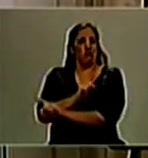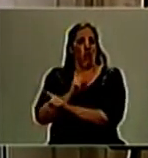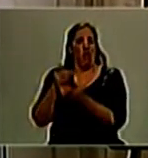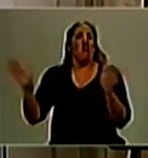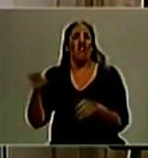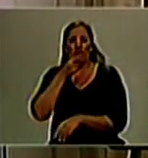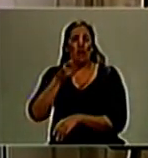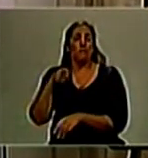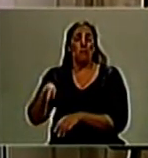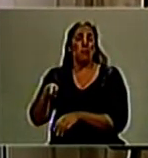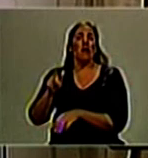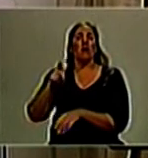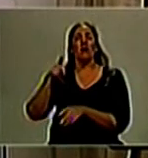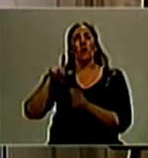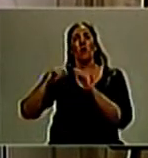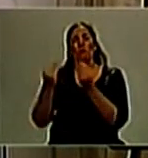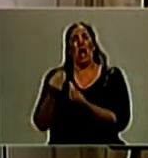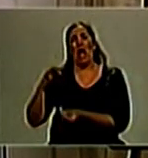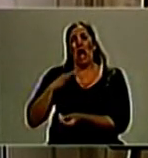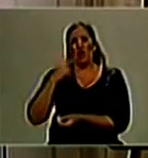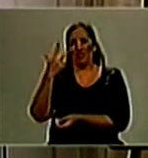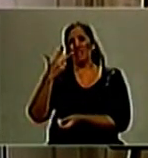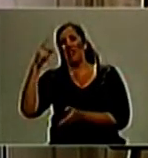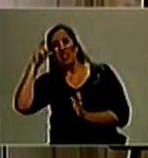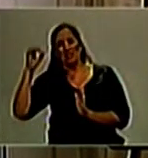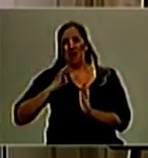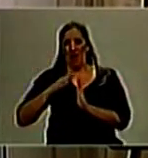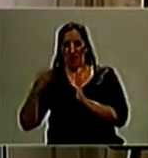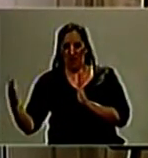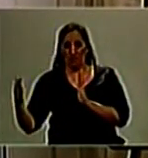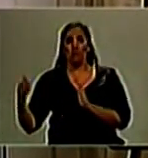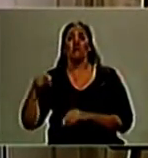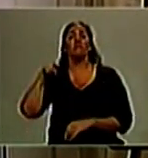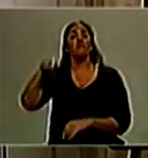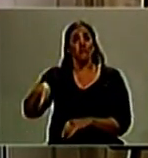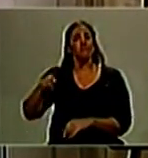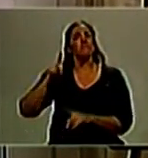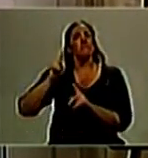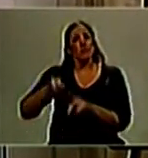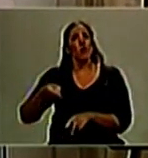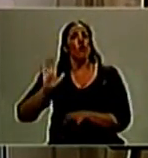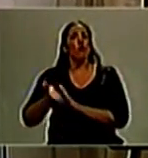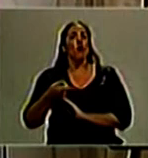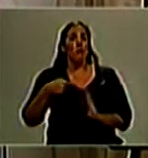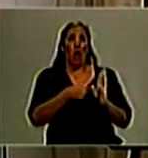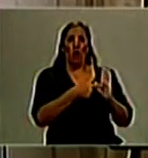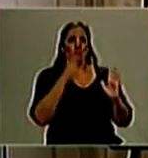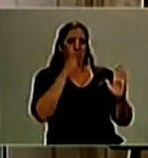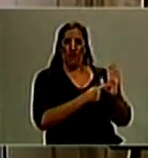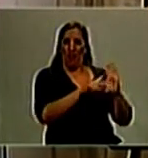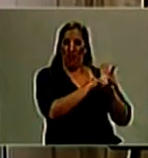a toda persona que interceptare, captare, desviare ilegalmente y en contra de las disposiciones de esta ley,